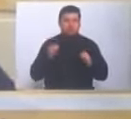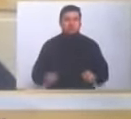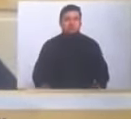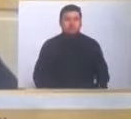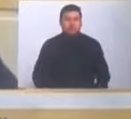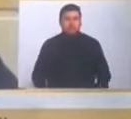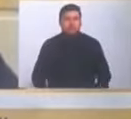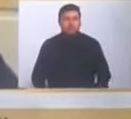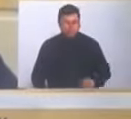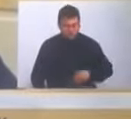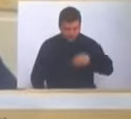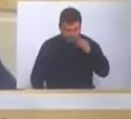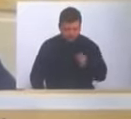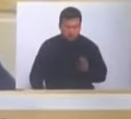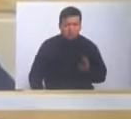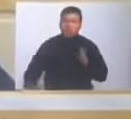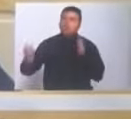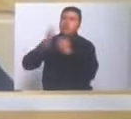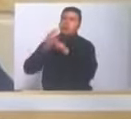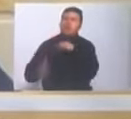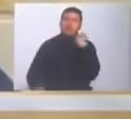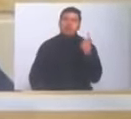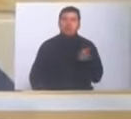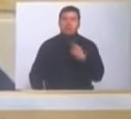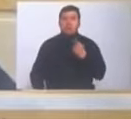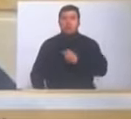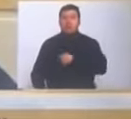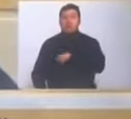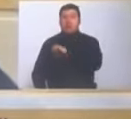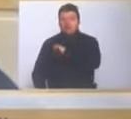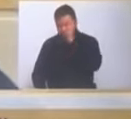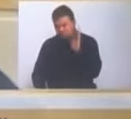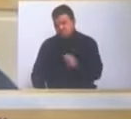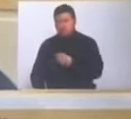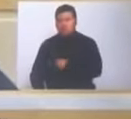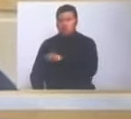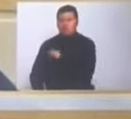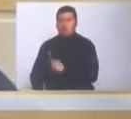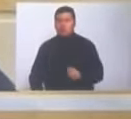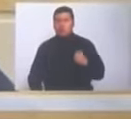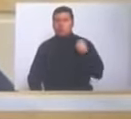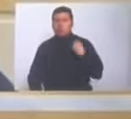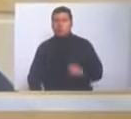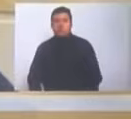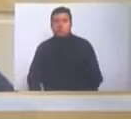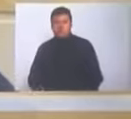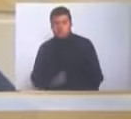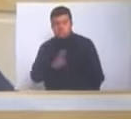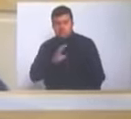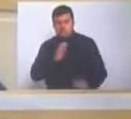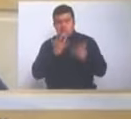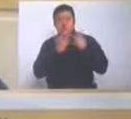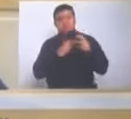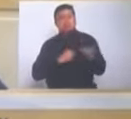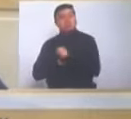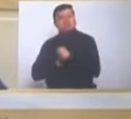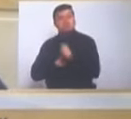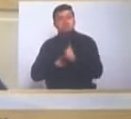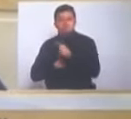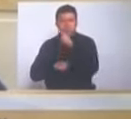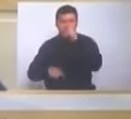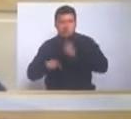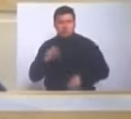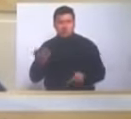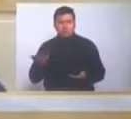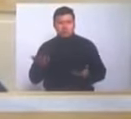Porque estoy seguro que lo que querían los señores españoles era que no le devolviéramos la empresa. Yo no estaba en